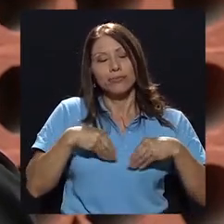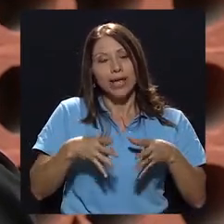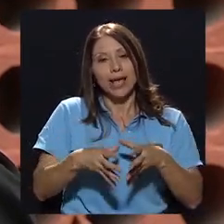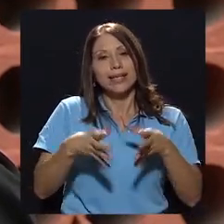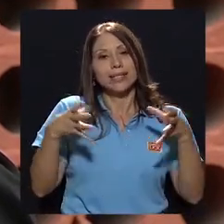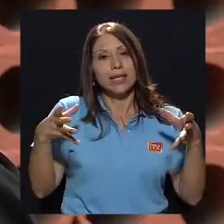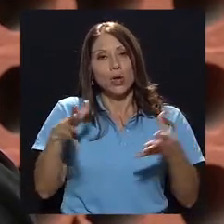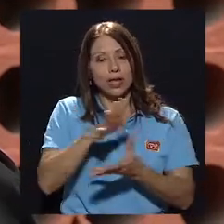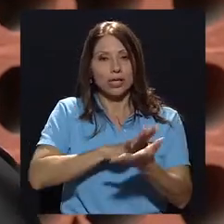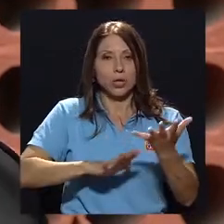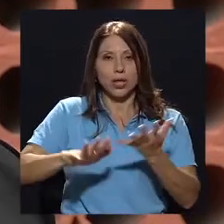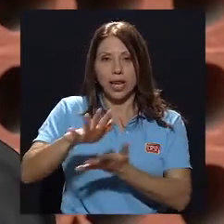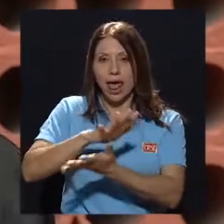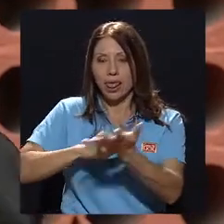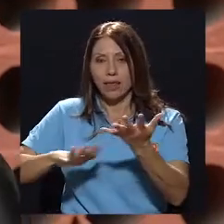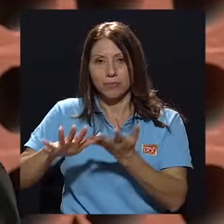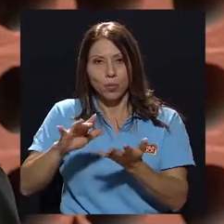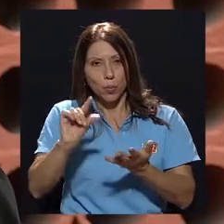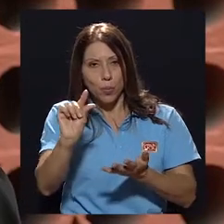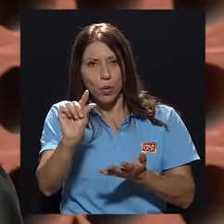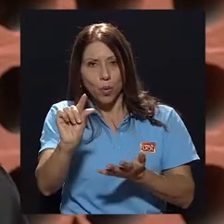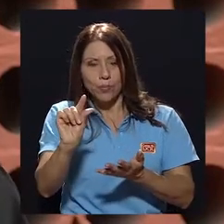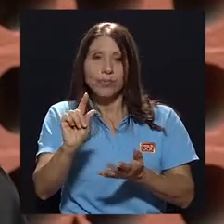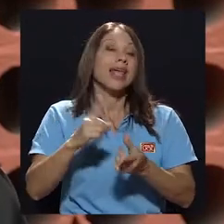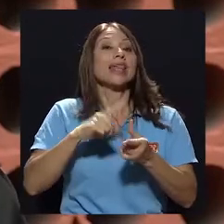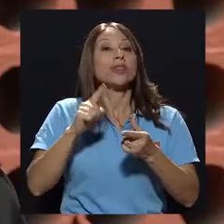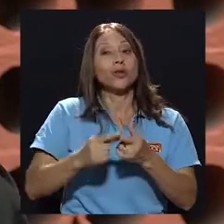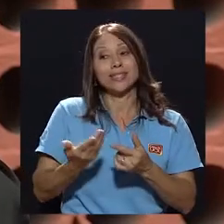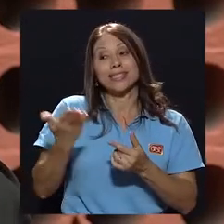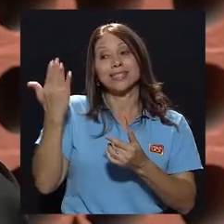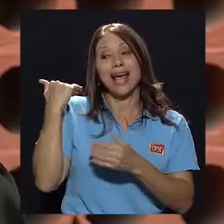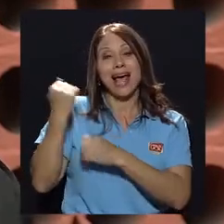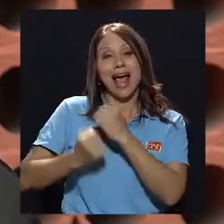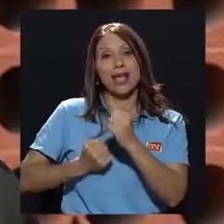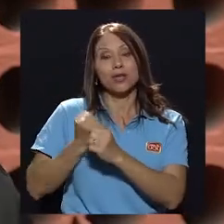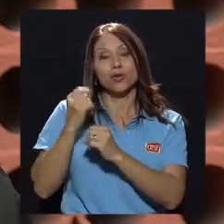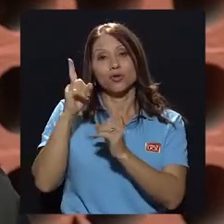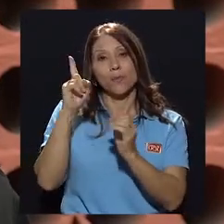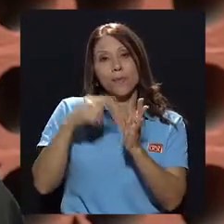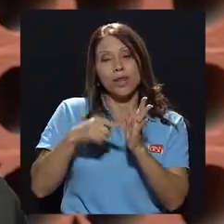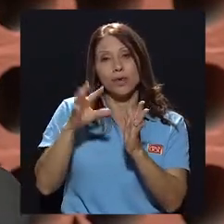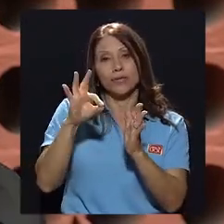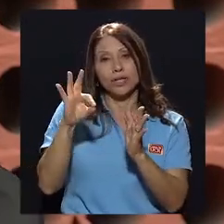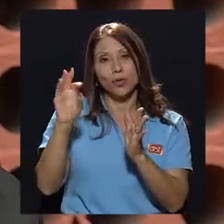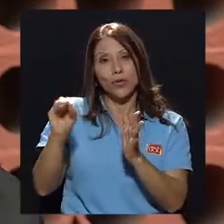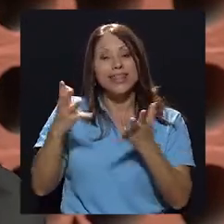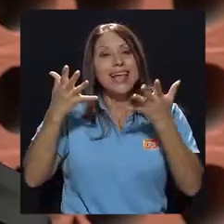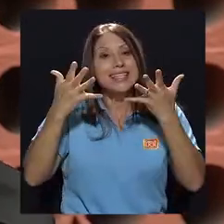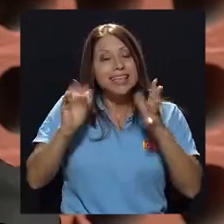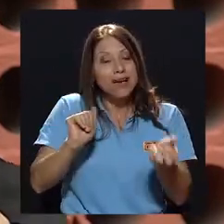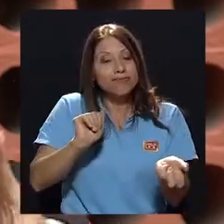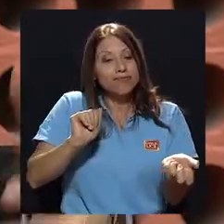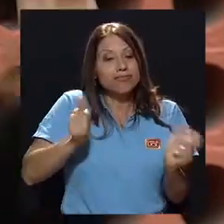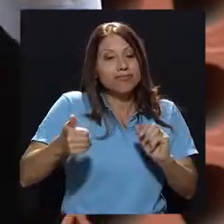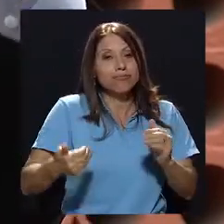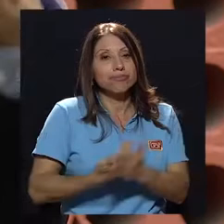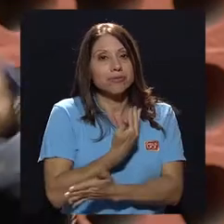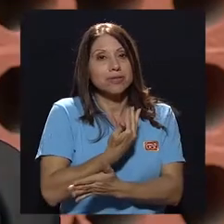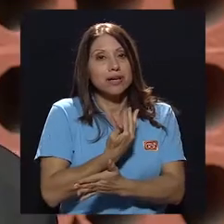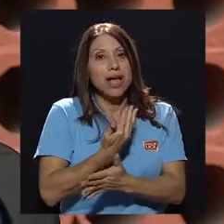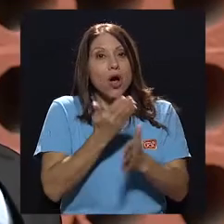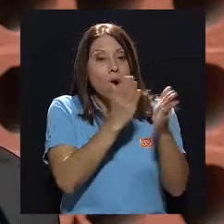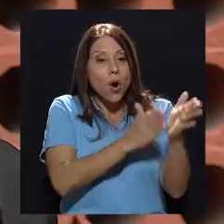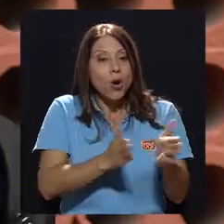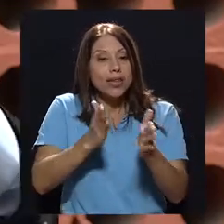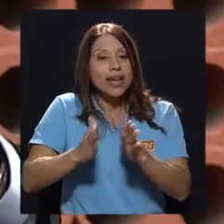desordenada. Entonces, ordenar esto, a partir de la reforma de los 90, donde se definió bien la base, entonces, ¿cómo hacer para